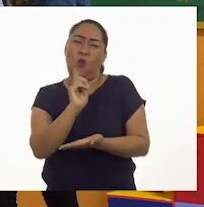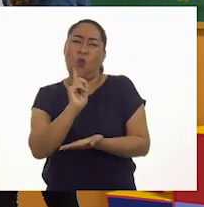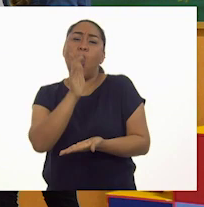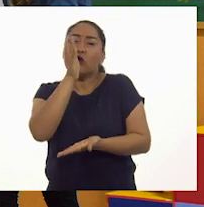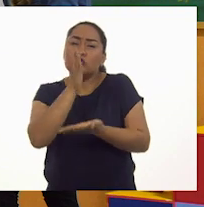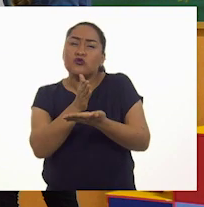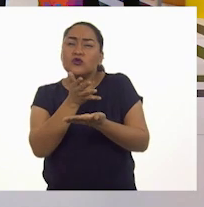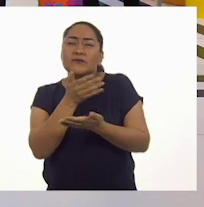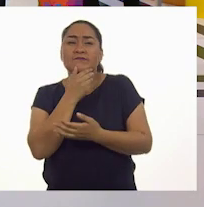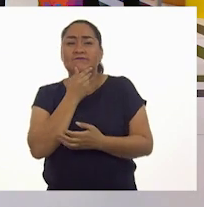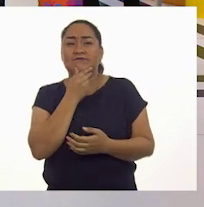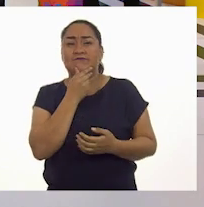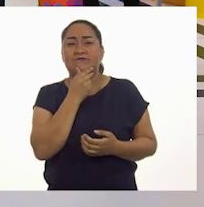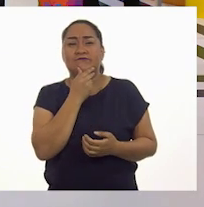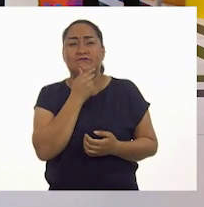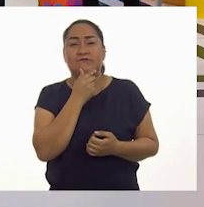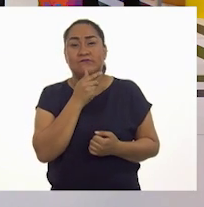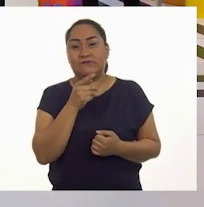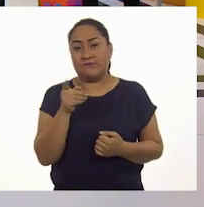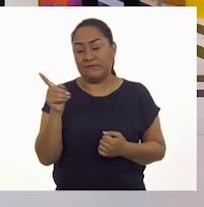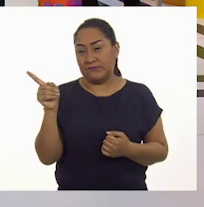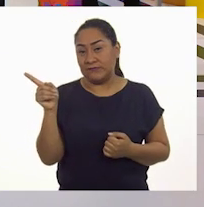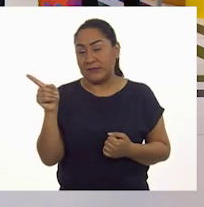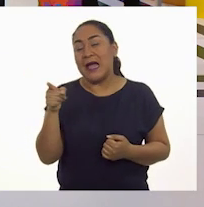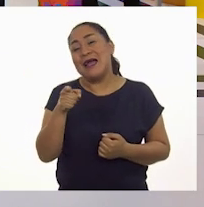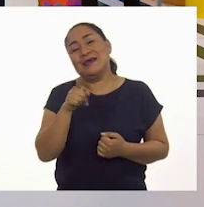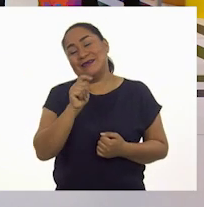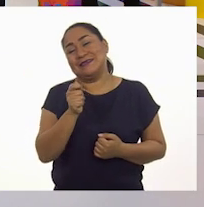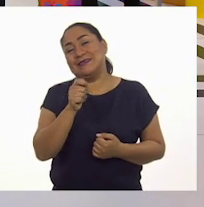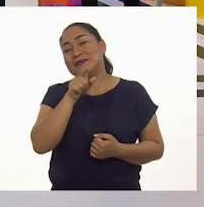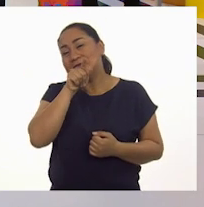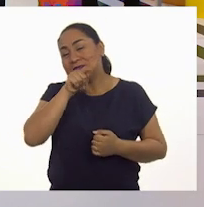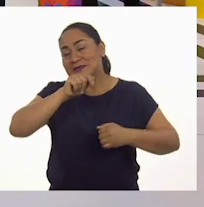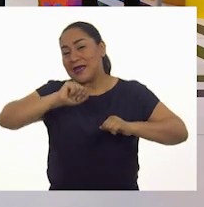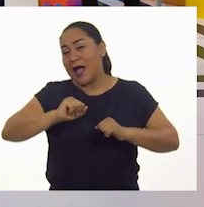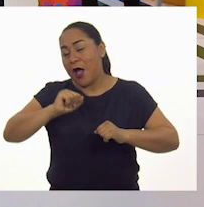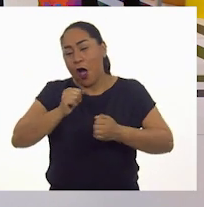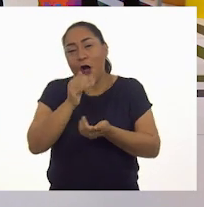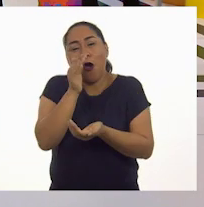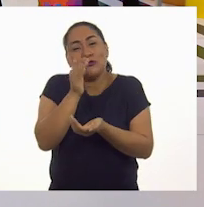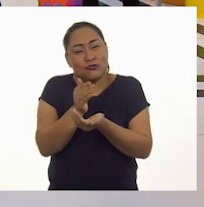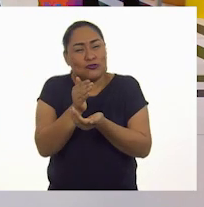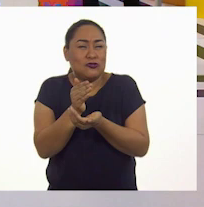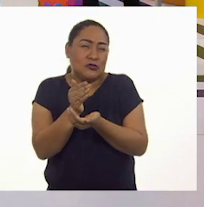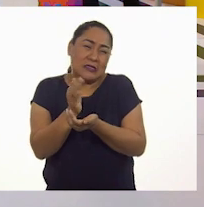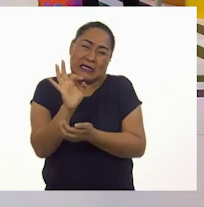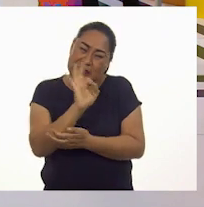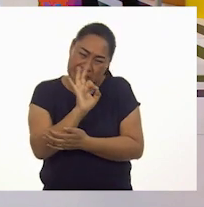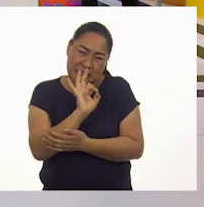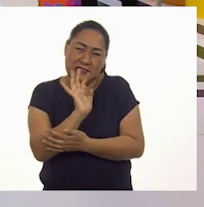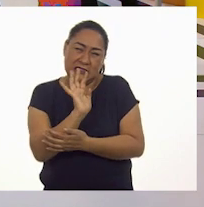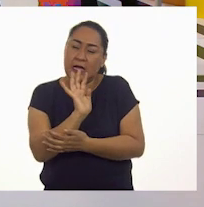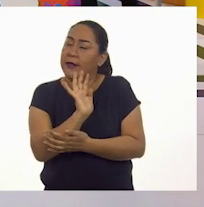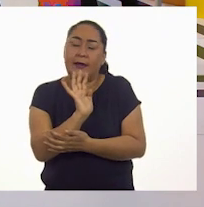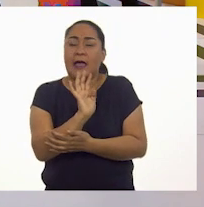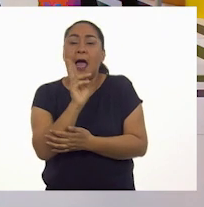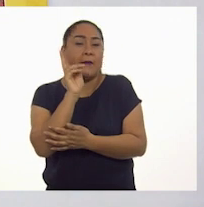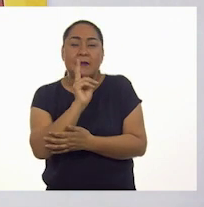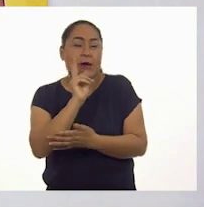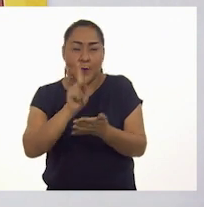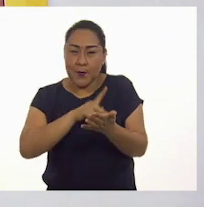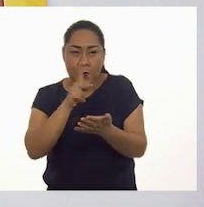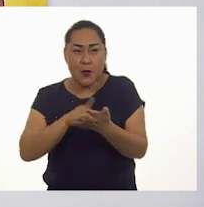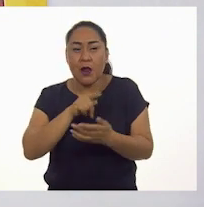¿Qué tal acá? Aquí sí es una gallina chiquita. Esta podría ser. Pero, esperemos. Veamos.